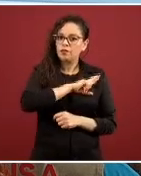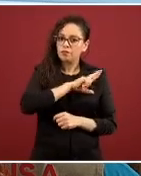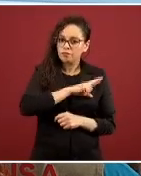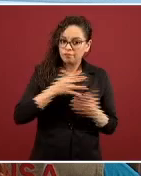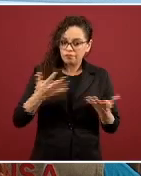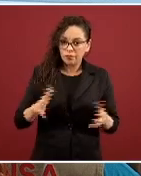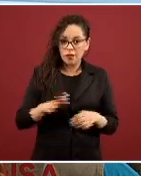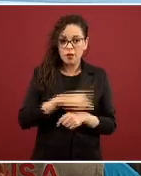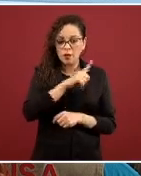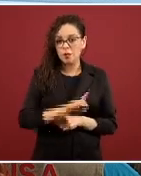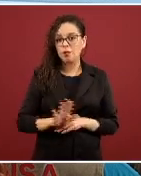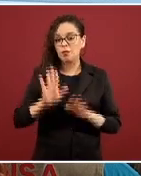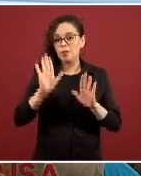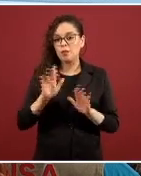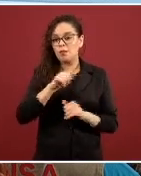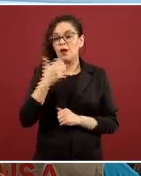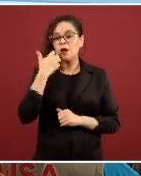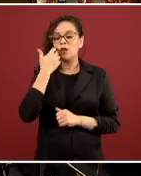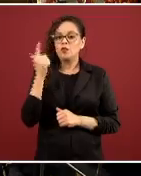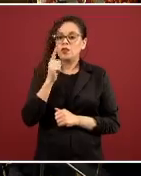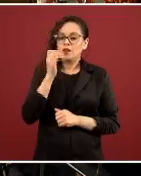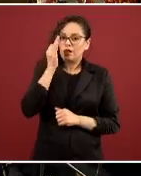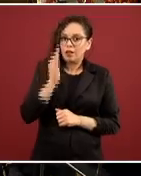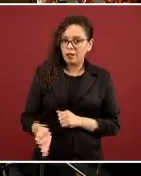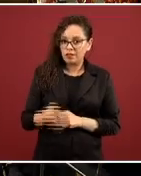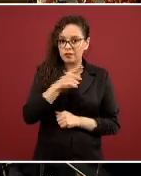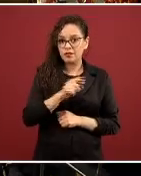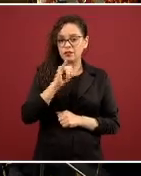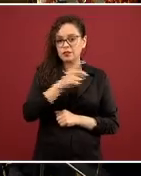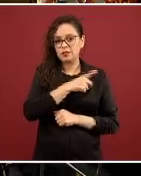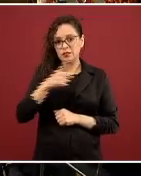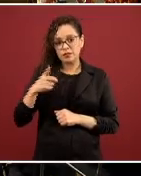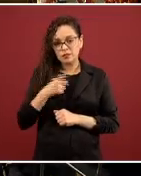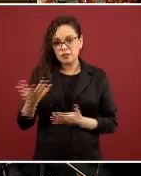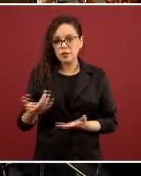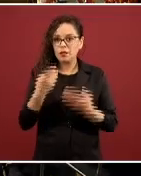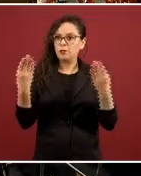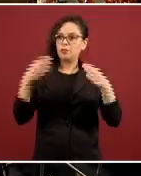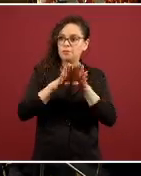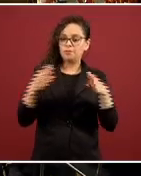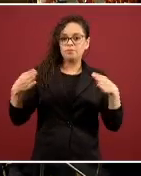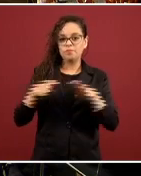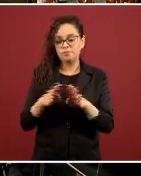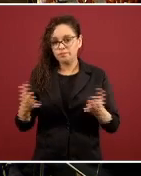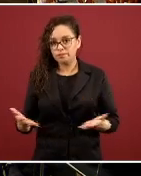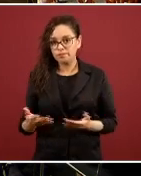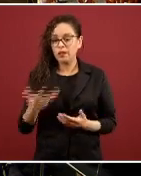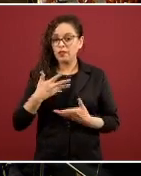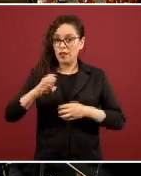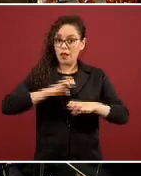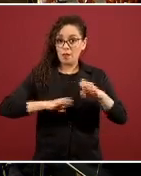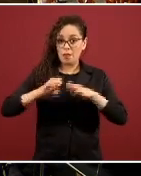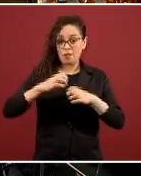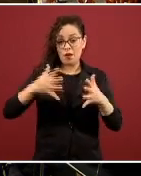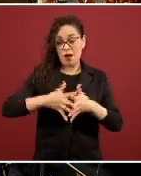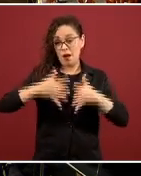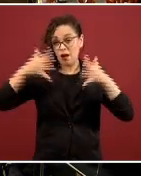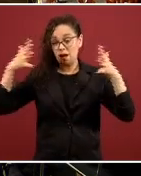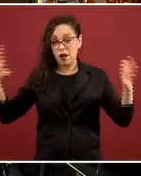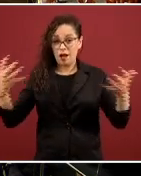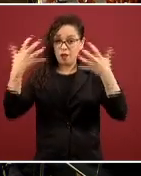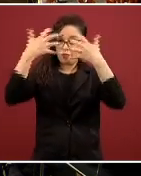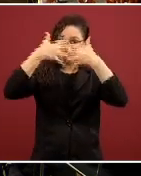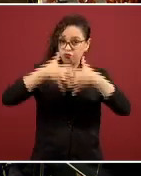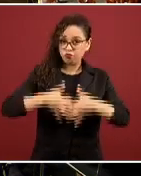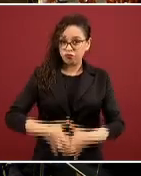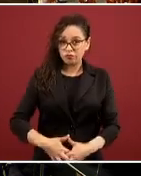resistentes a incorporar estas medidas. Hay empresas grandes del sector industrial que han tardado mucho